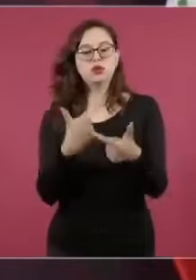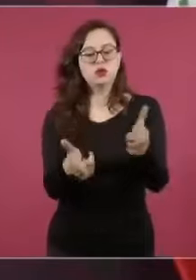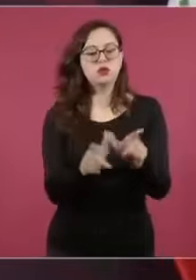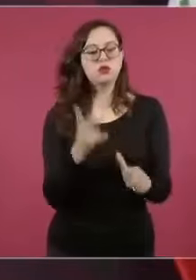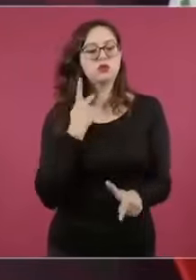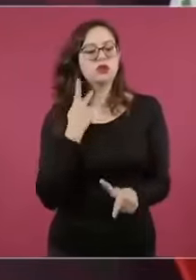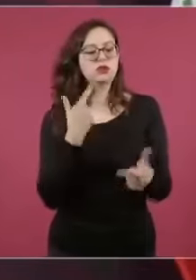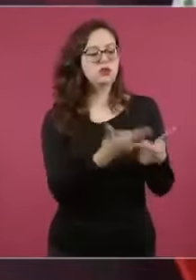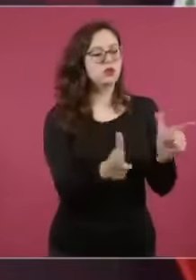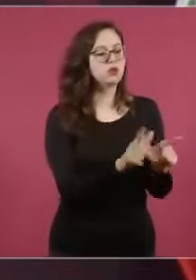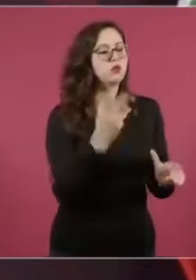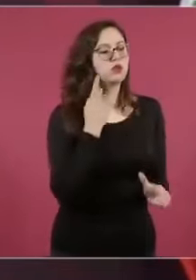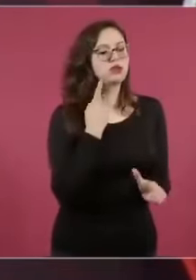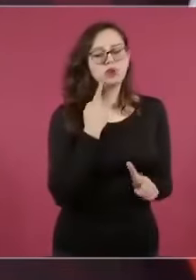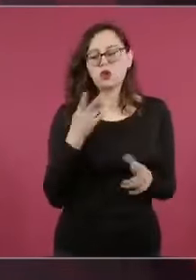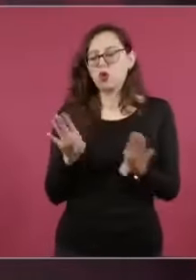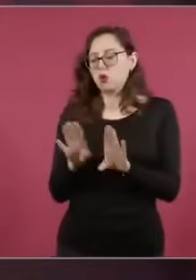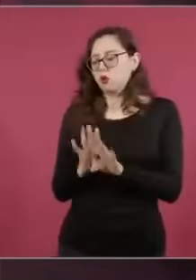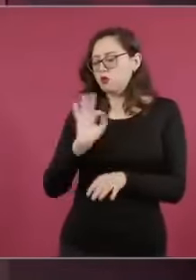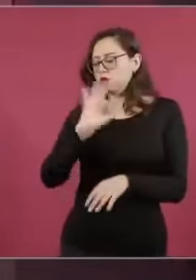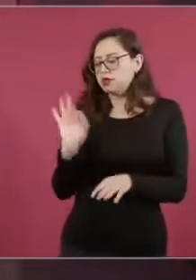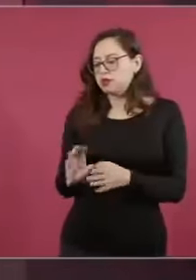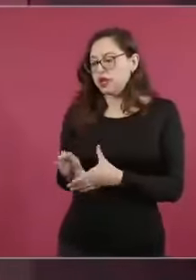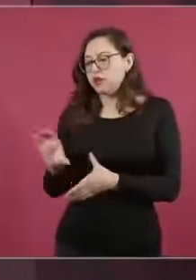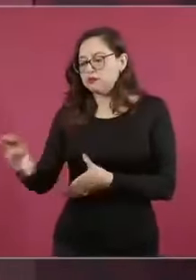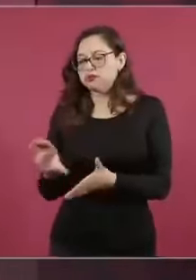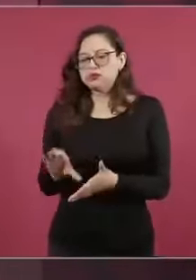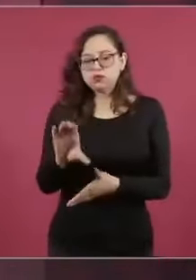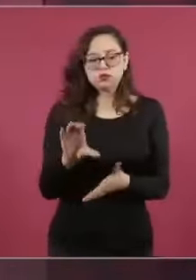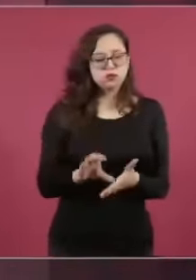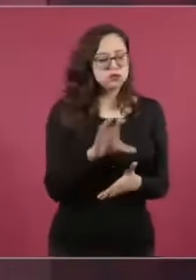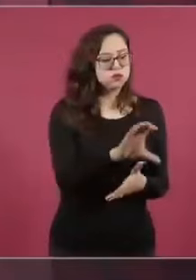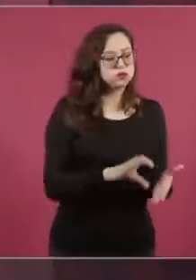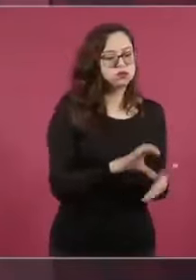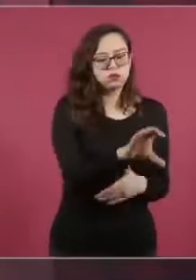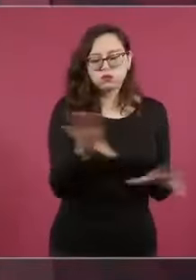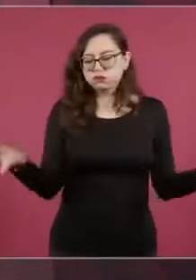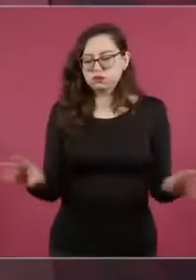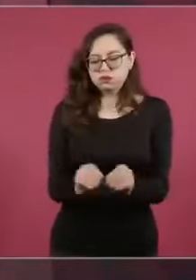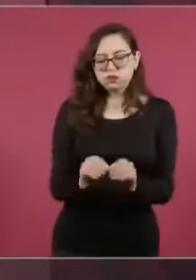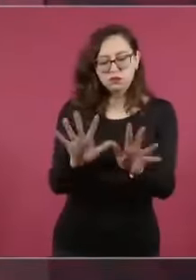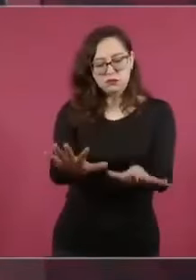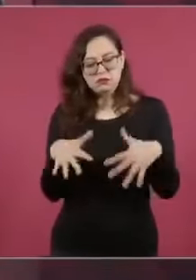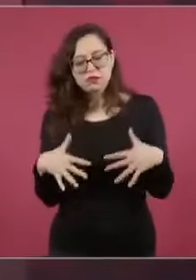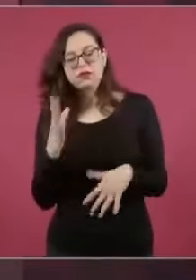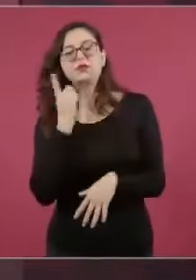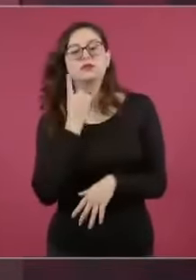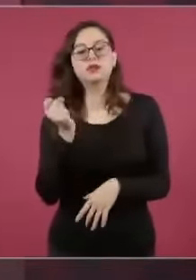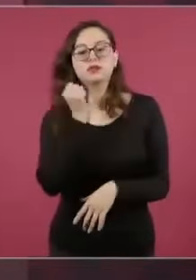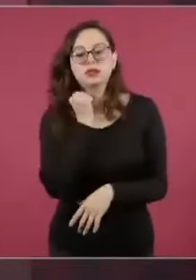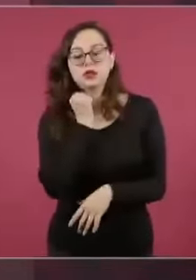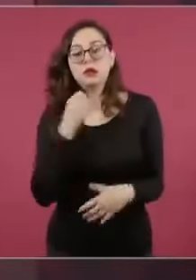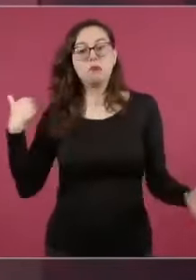ahora como no les conviene quieren que se interprete la constitución y que se